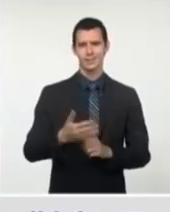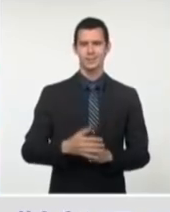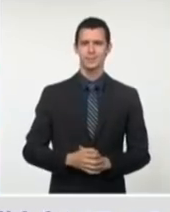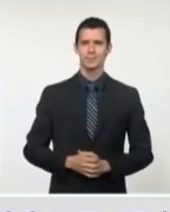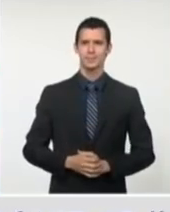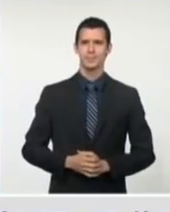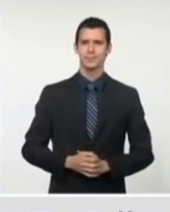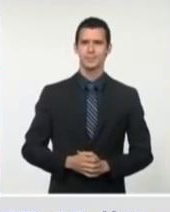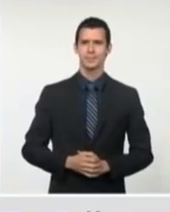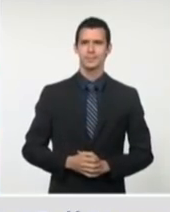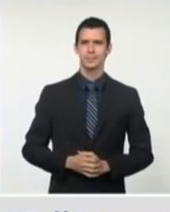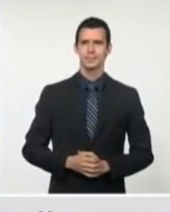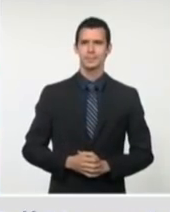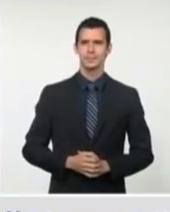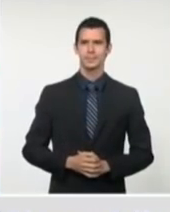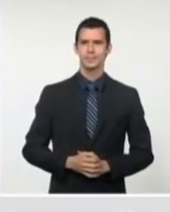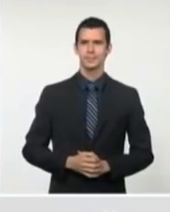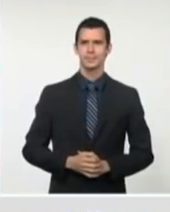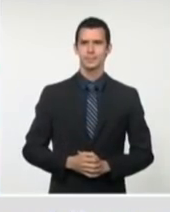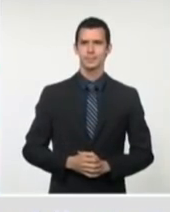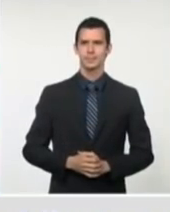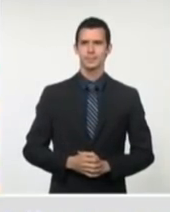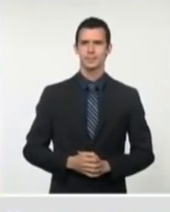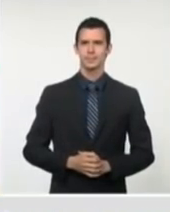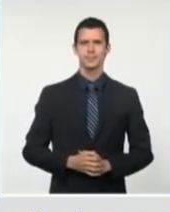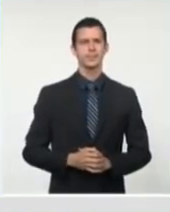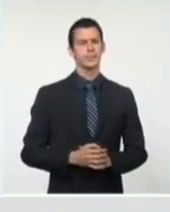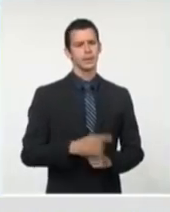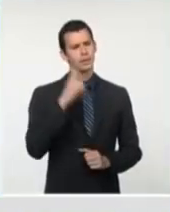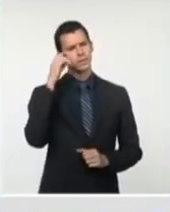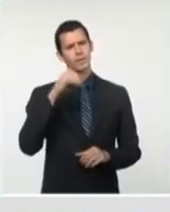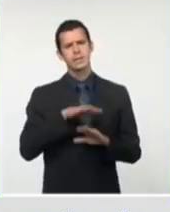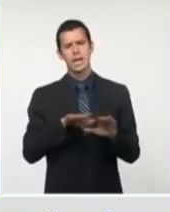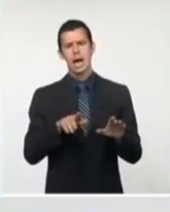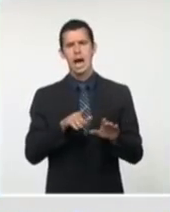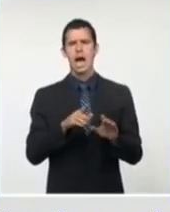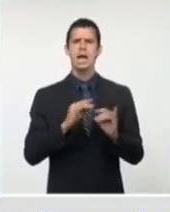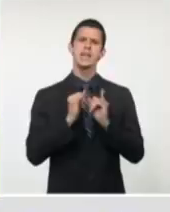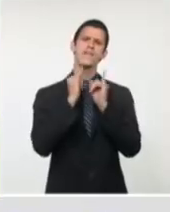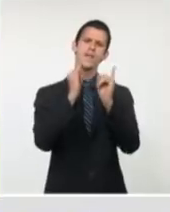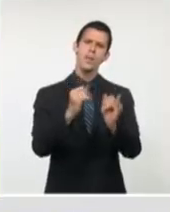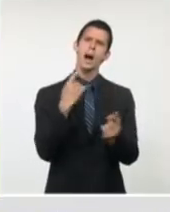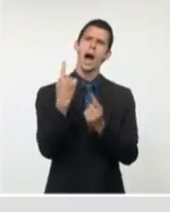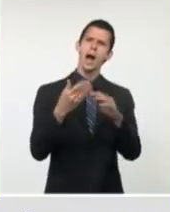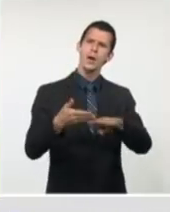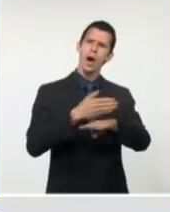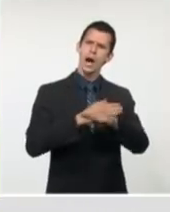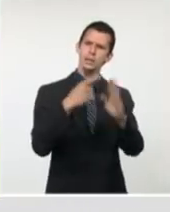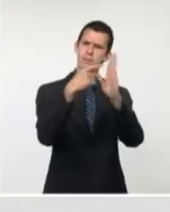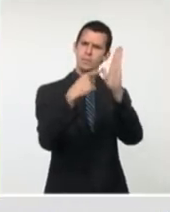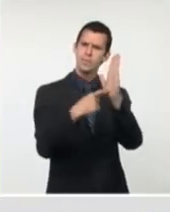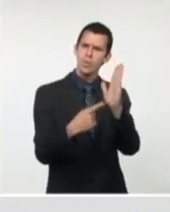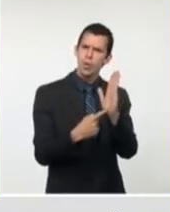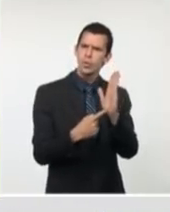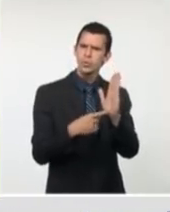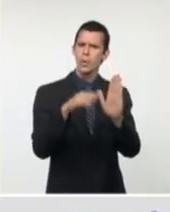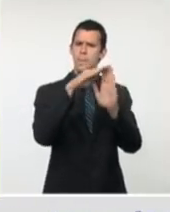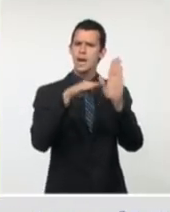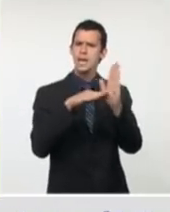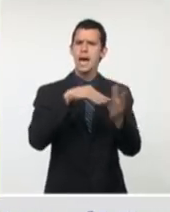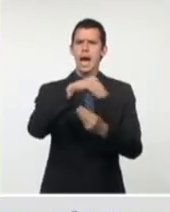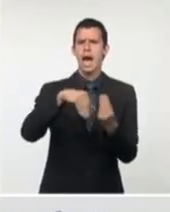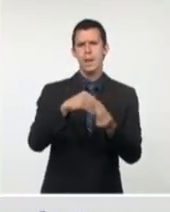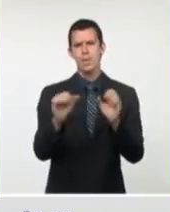anunciado ya desde la presentación un grupo de medidas relacionadas con el control epidemiológico. Damos paso de